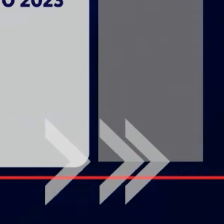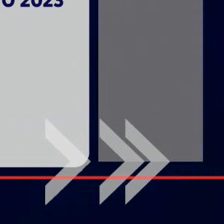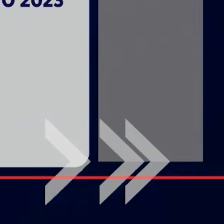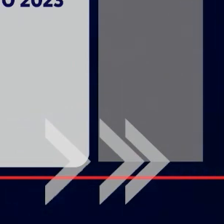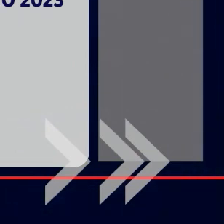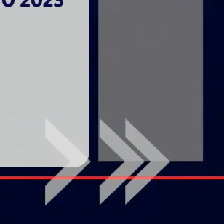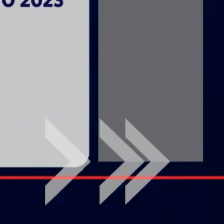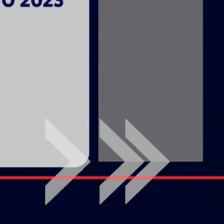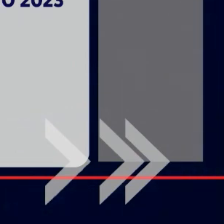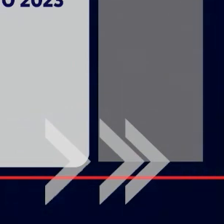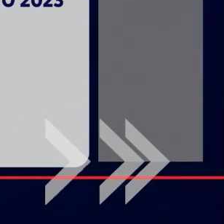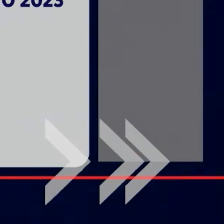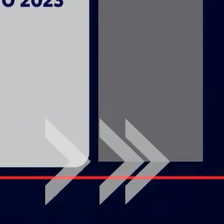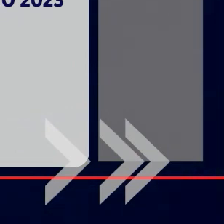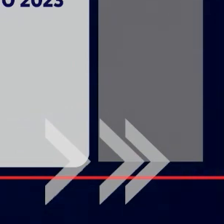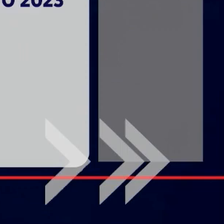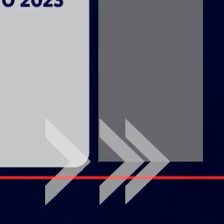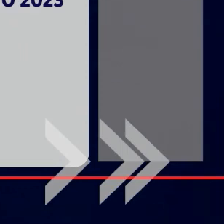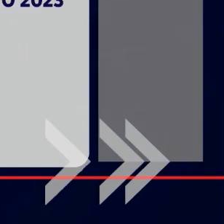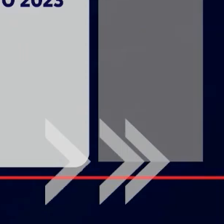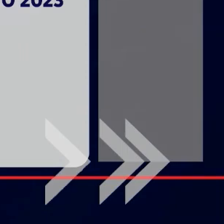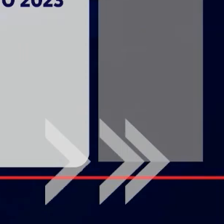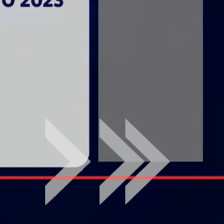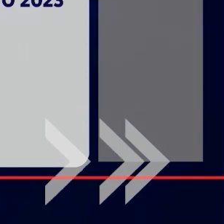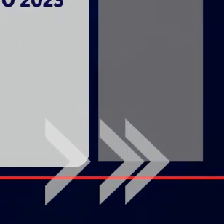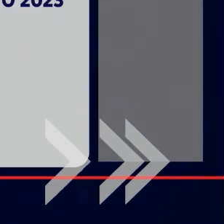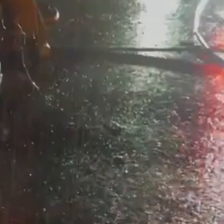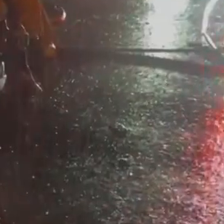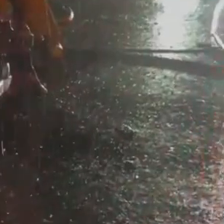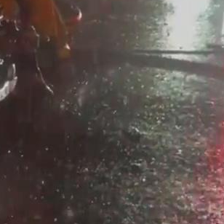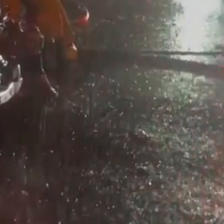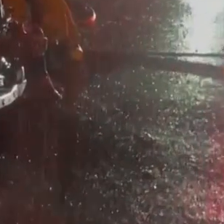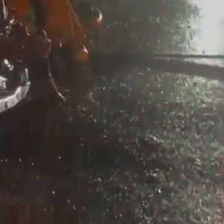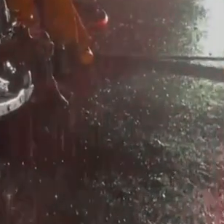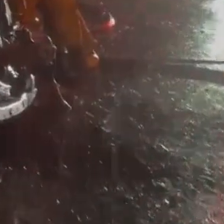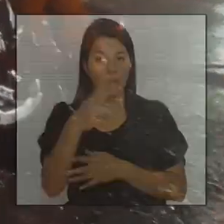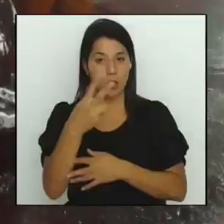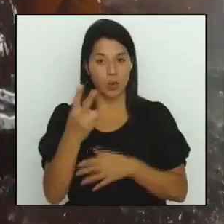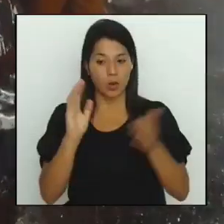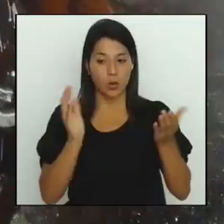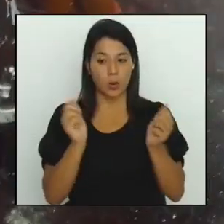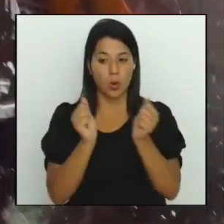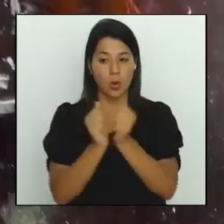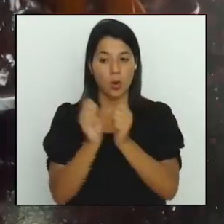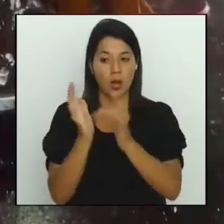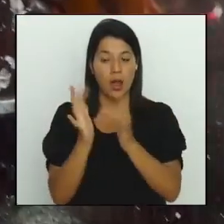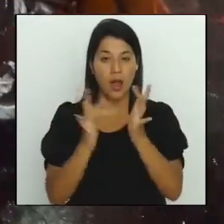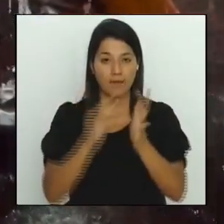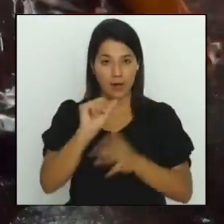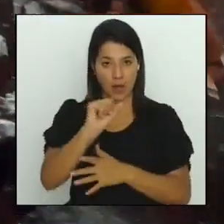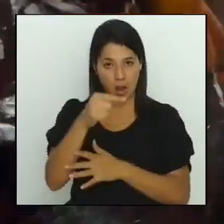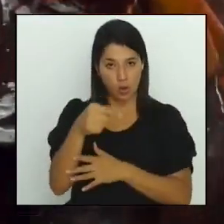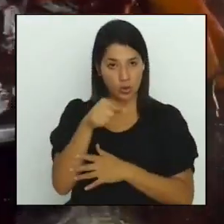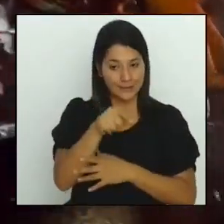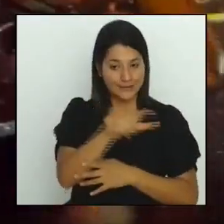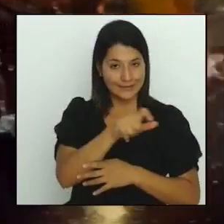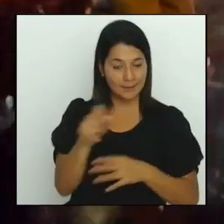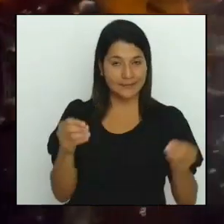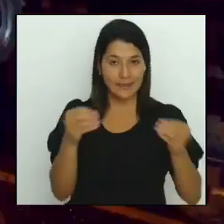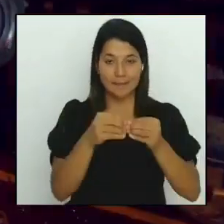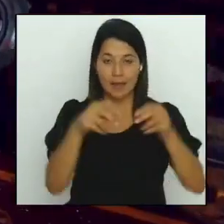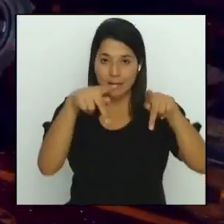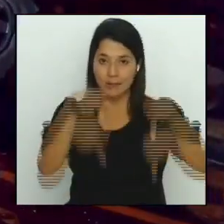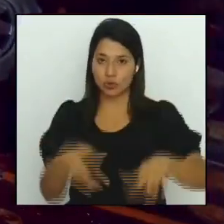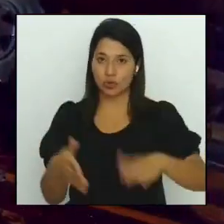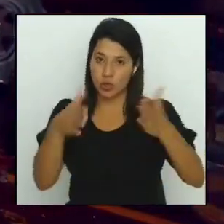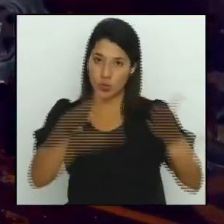septiembre del 2022 y duplica la cantidad de abril y agosto, que eran los meses donde más fallecidos presentaban por esta causa.